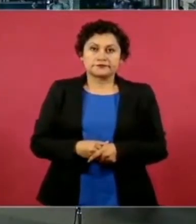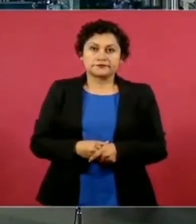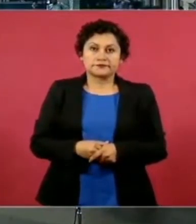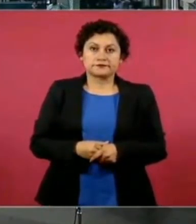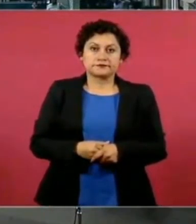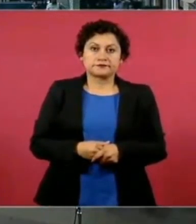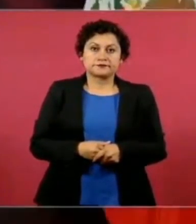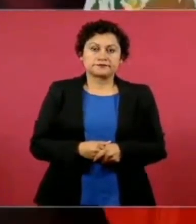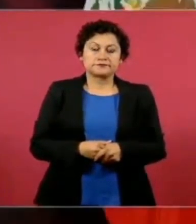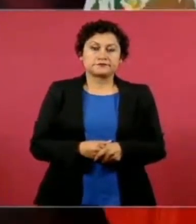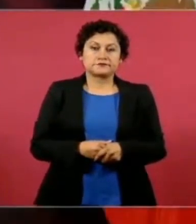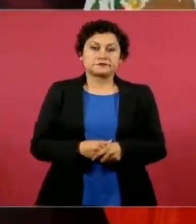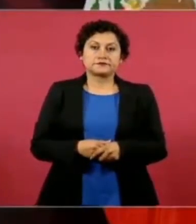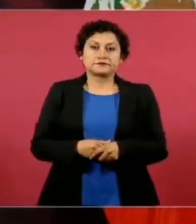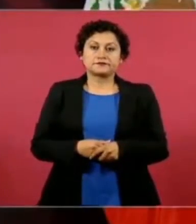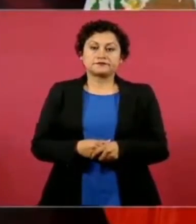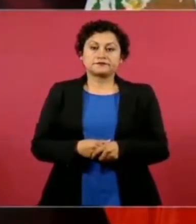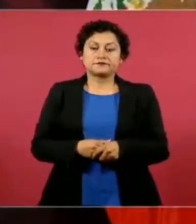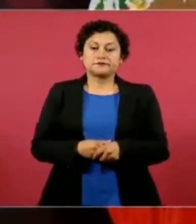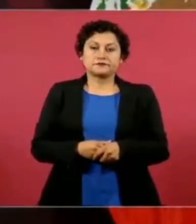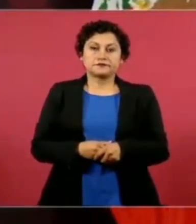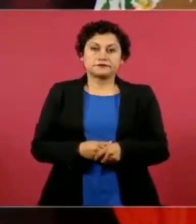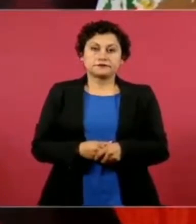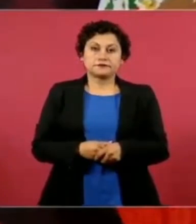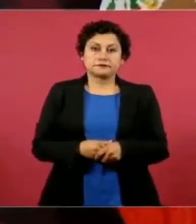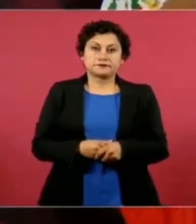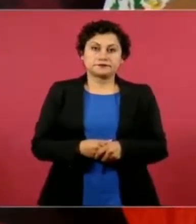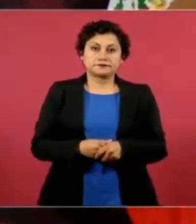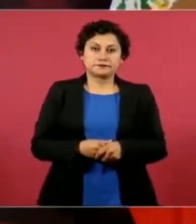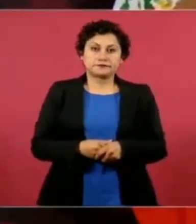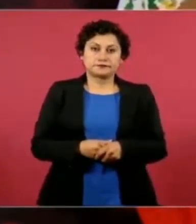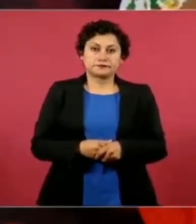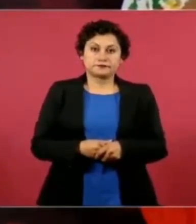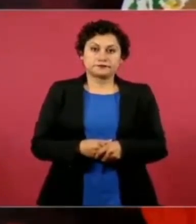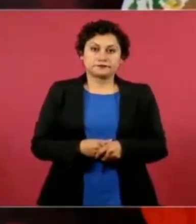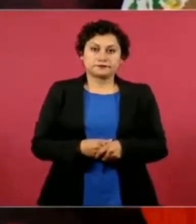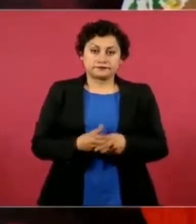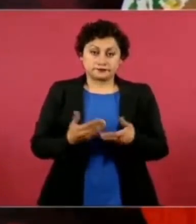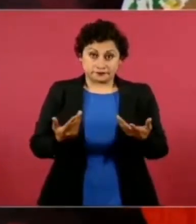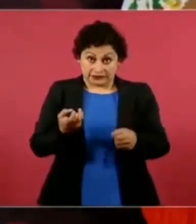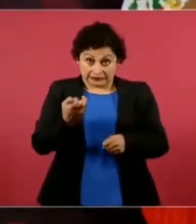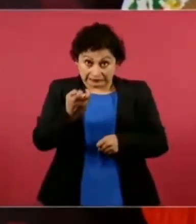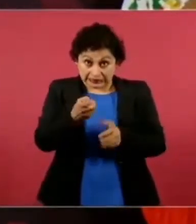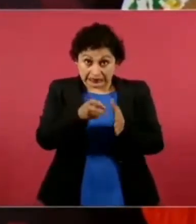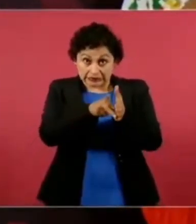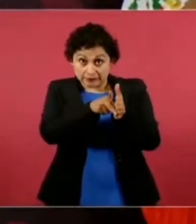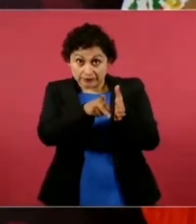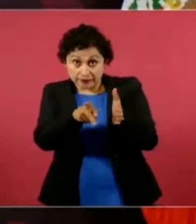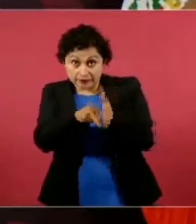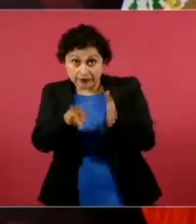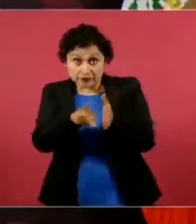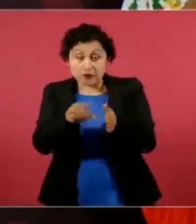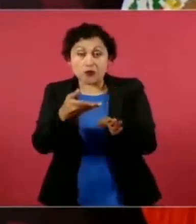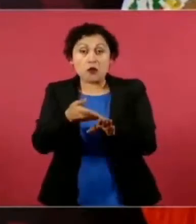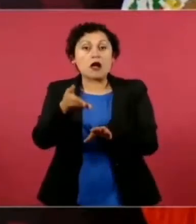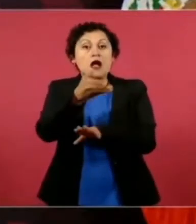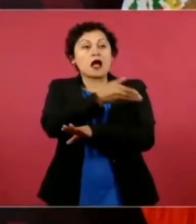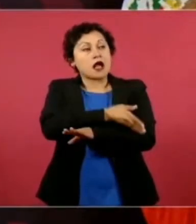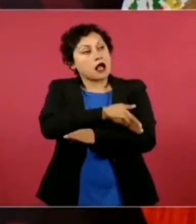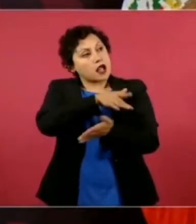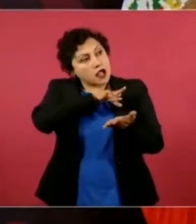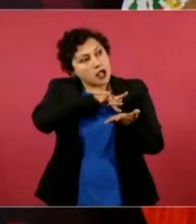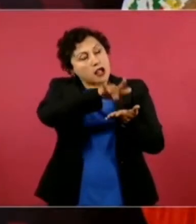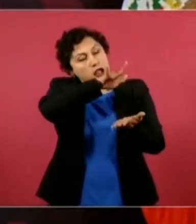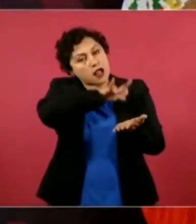Estos fueron bien atendidos por